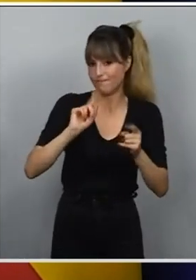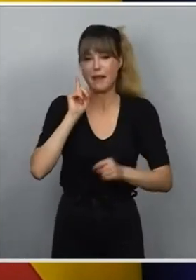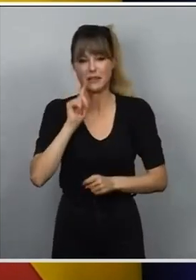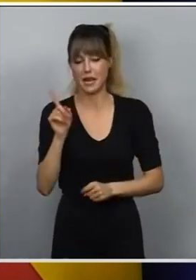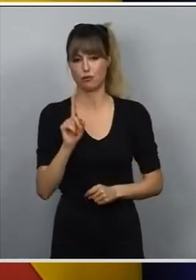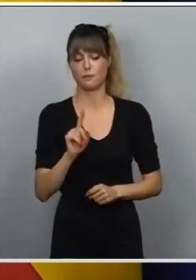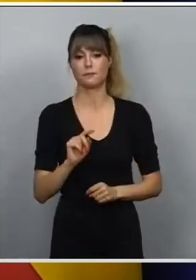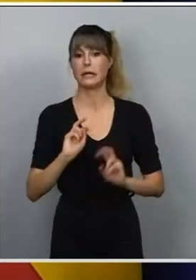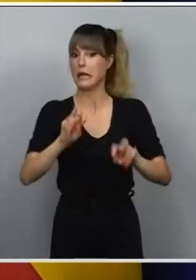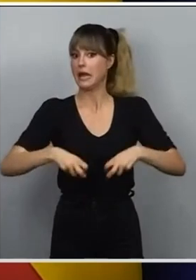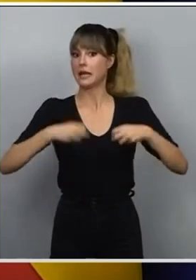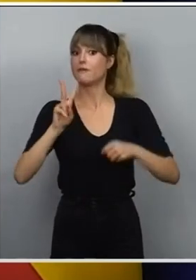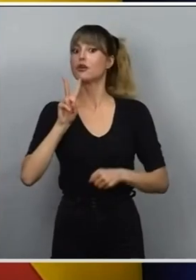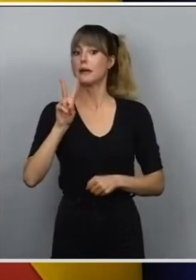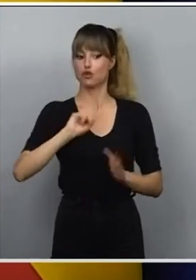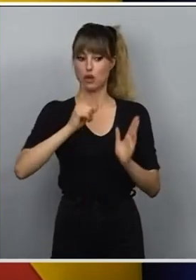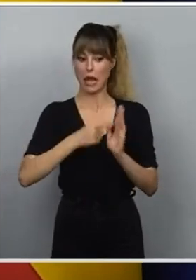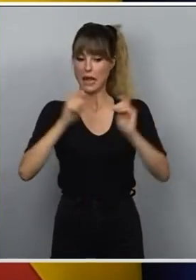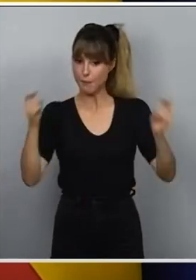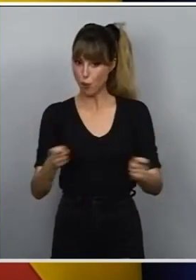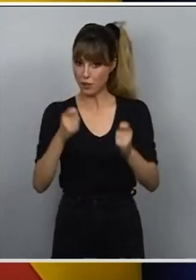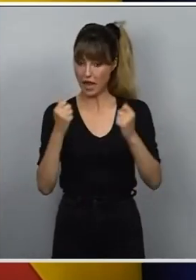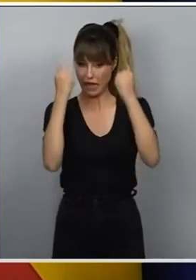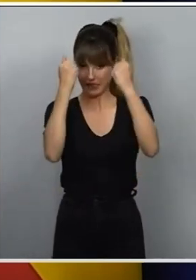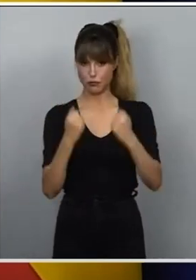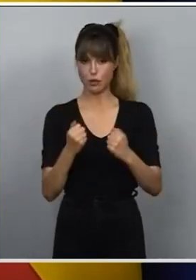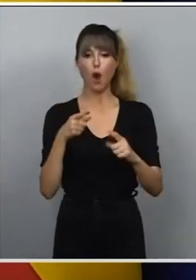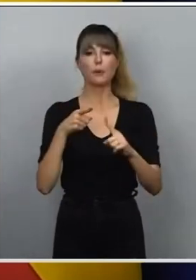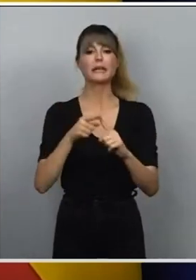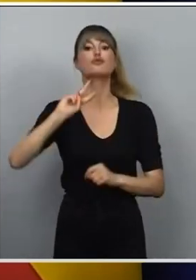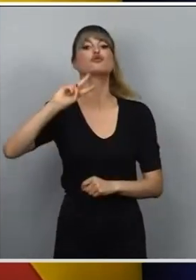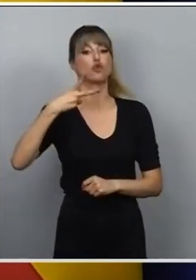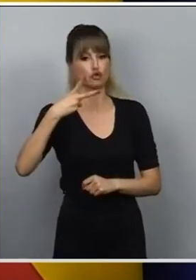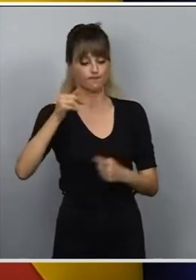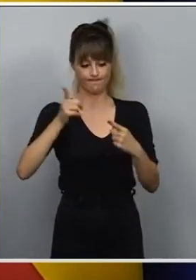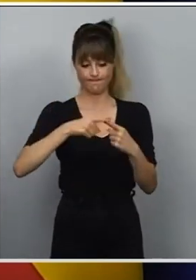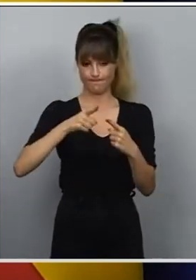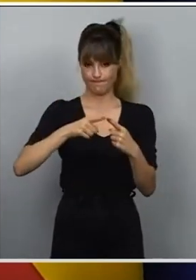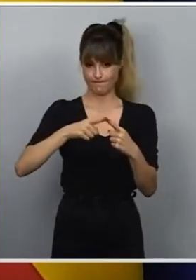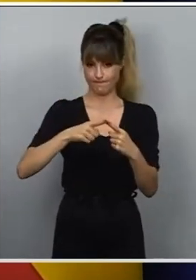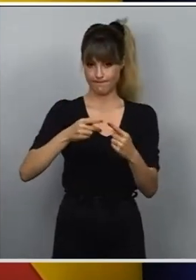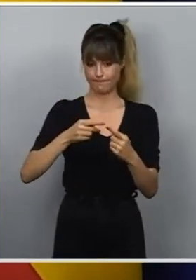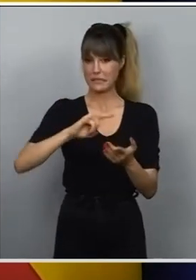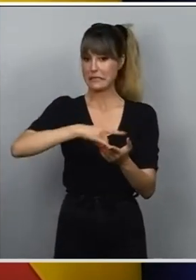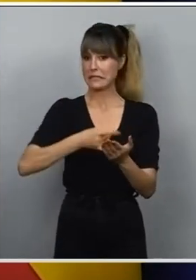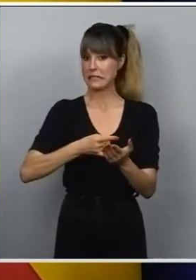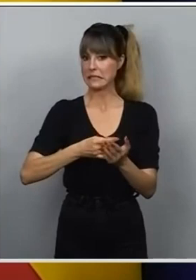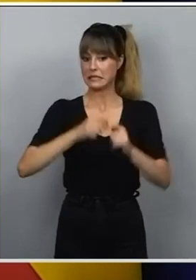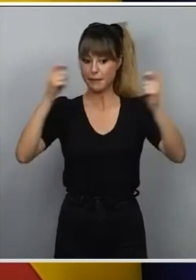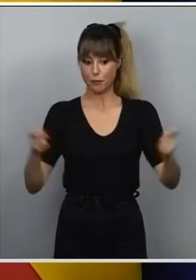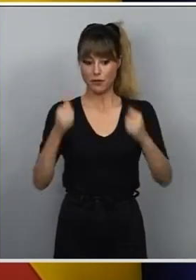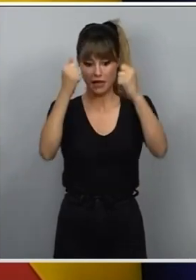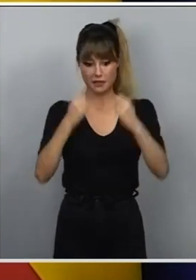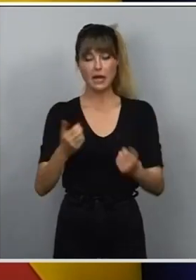Estas dos reformas que acabo de mencionar de la ley de publicidad institucional tienen dos objetivos. Hacer más justo el sistema de reparto de la publicidad